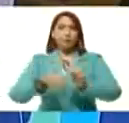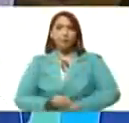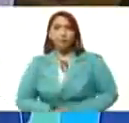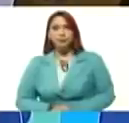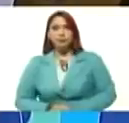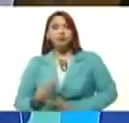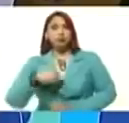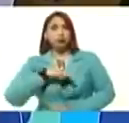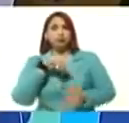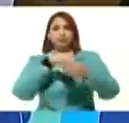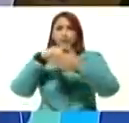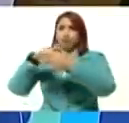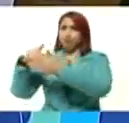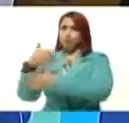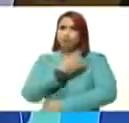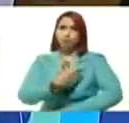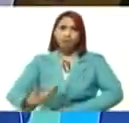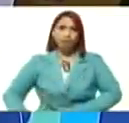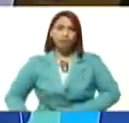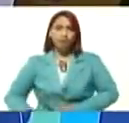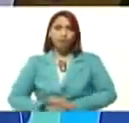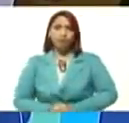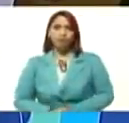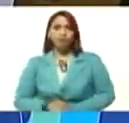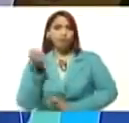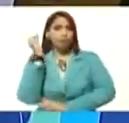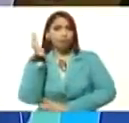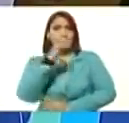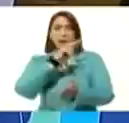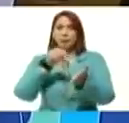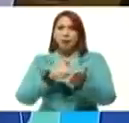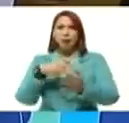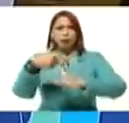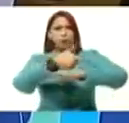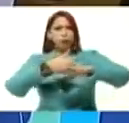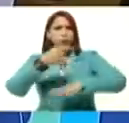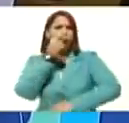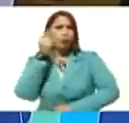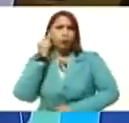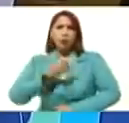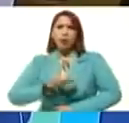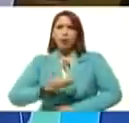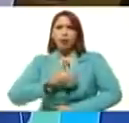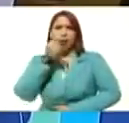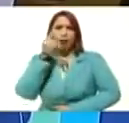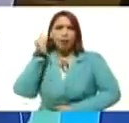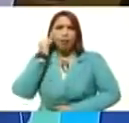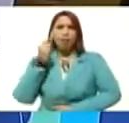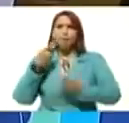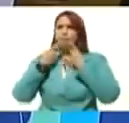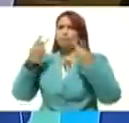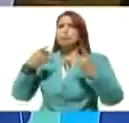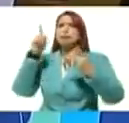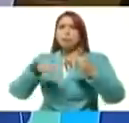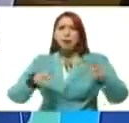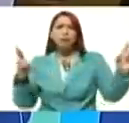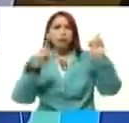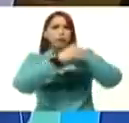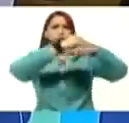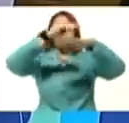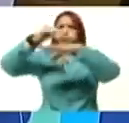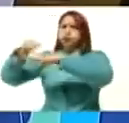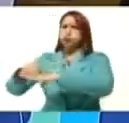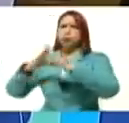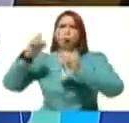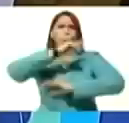Hemos hecho elecciones presidenciales, de asamblea nacional, de gobernadores, de alcaldes, referéndum consultivo, de todo.